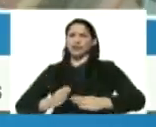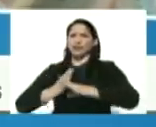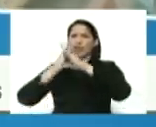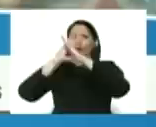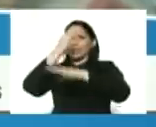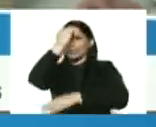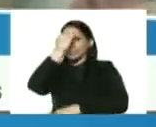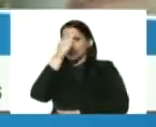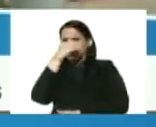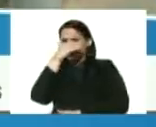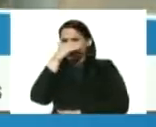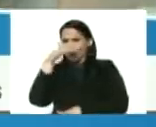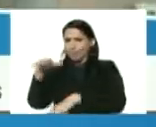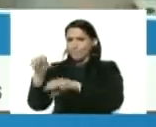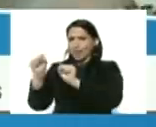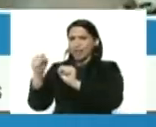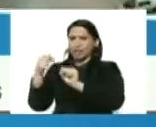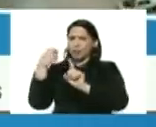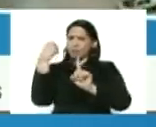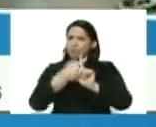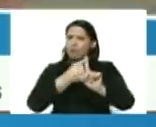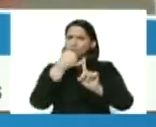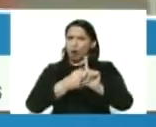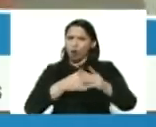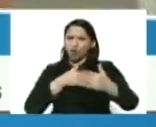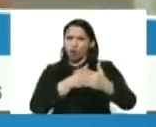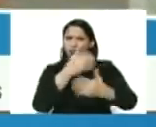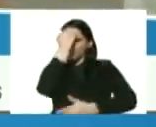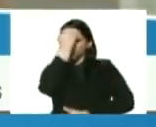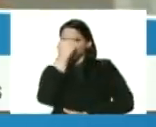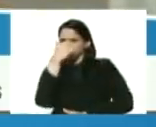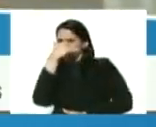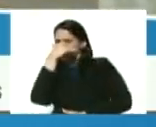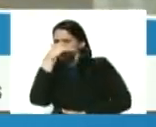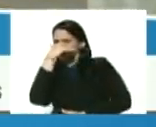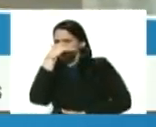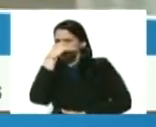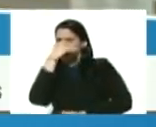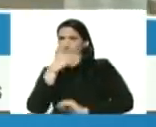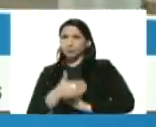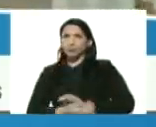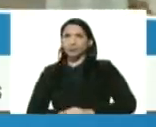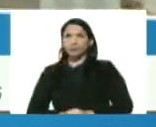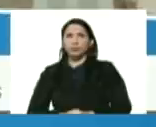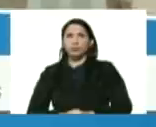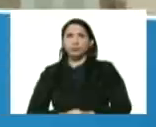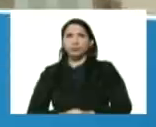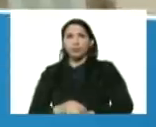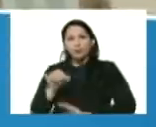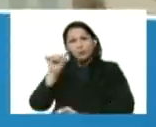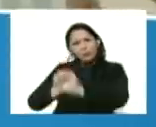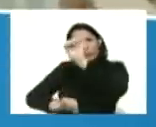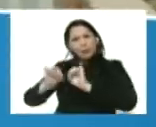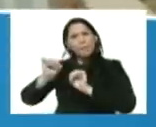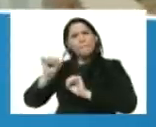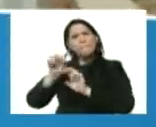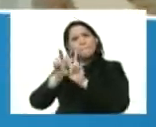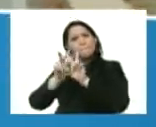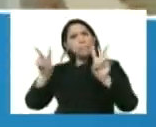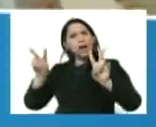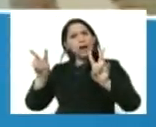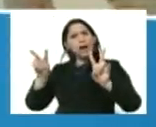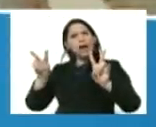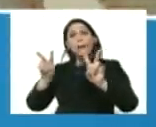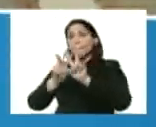imperialismo, en batalla contra los mercenarios y los terroristas, defendiendo la paz, y la